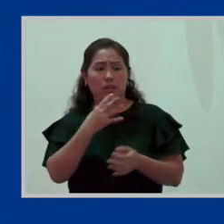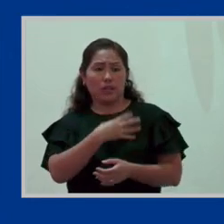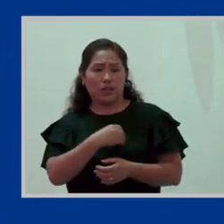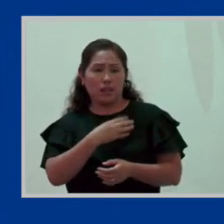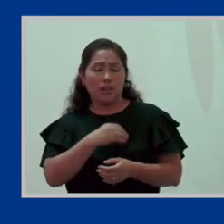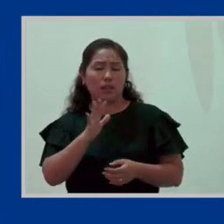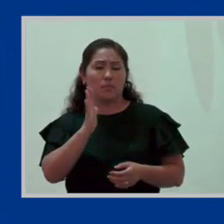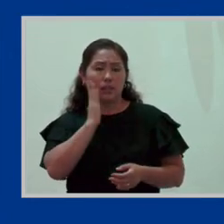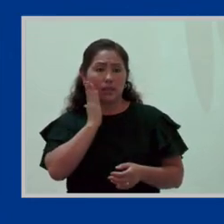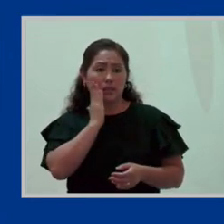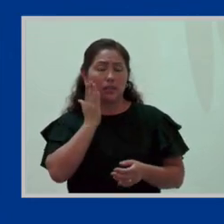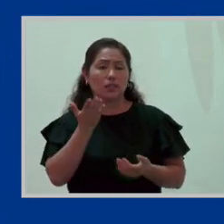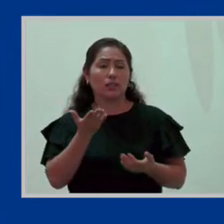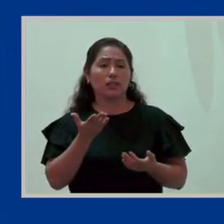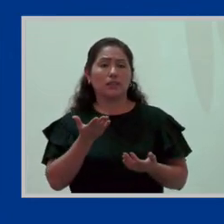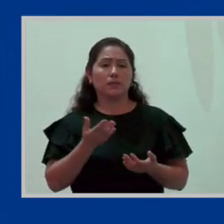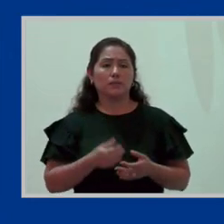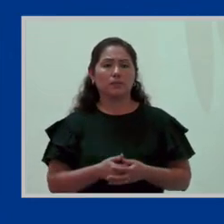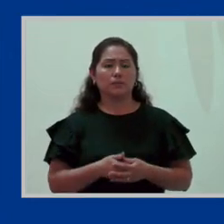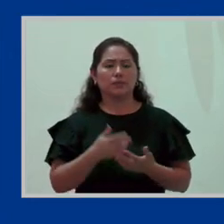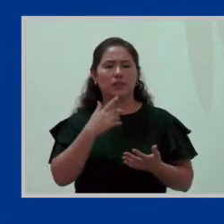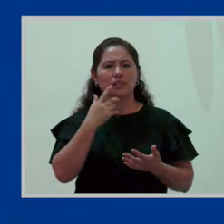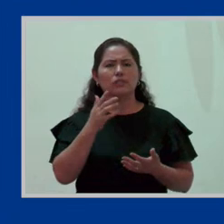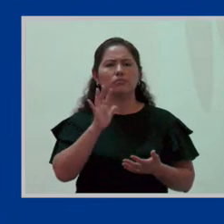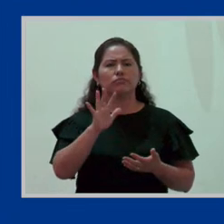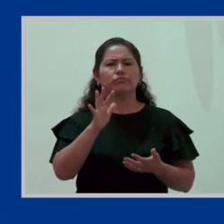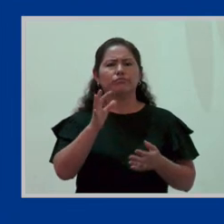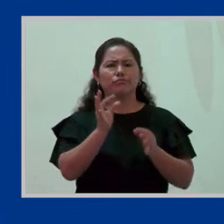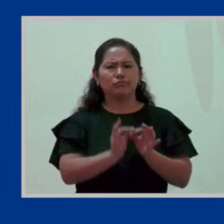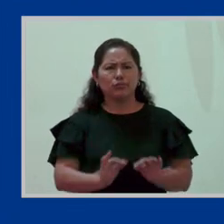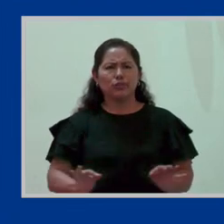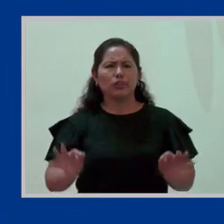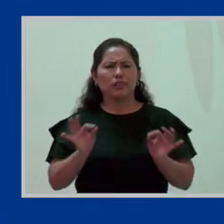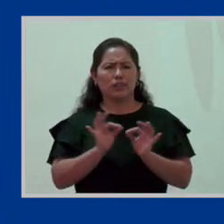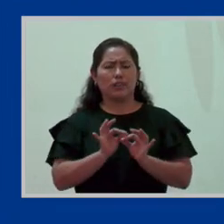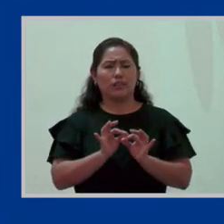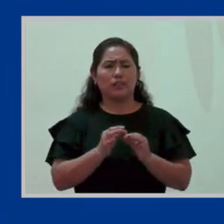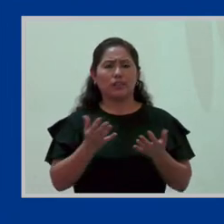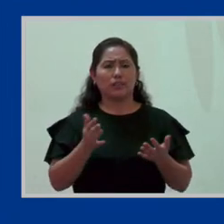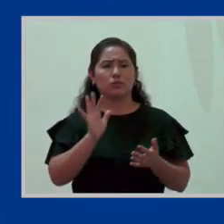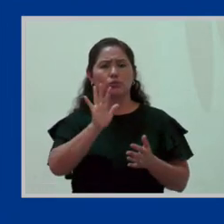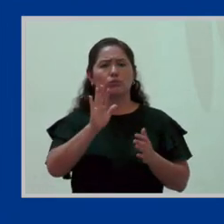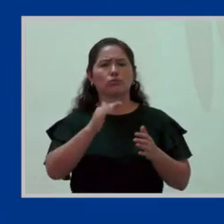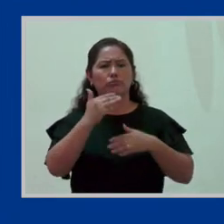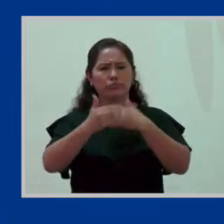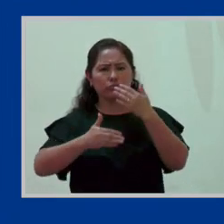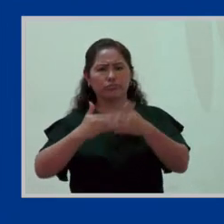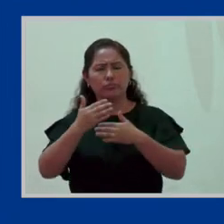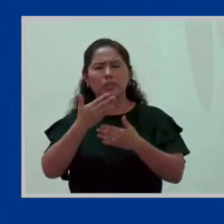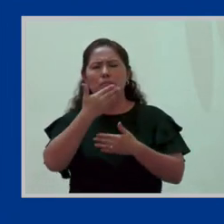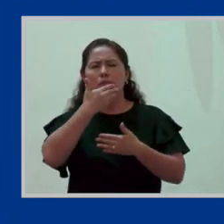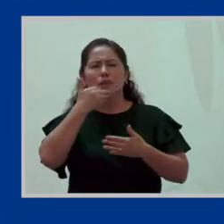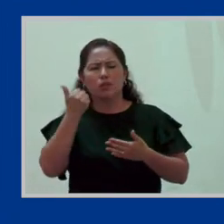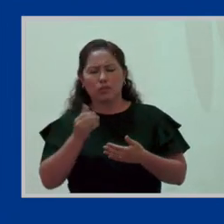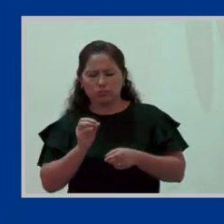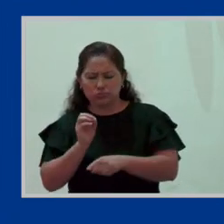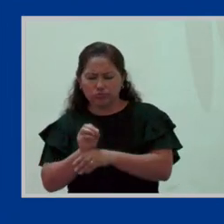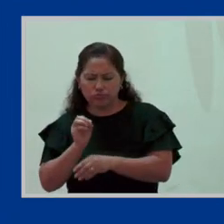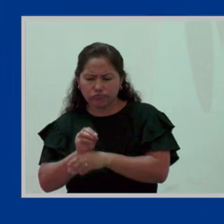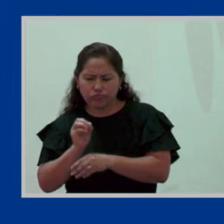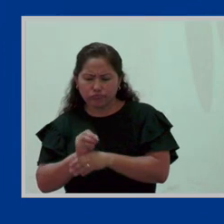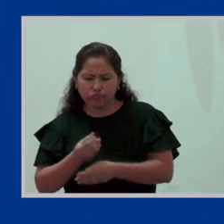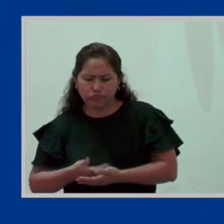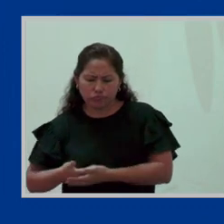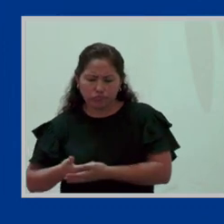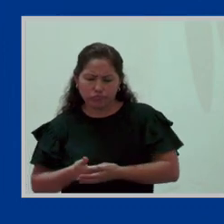materna es fundamental para el desarrollo, no es el mejor alimento que se le puede dar a un bebé. Entonces,